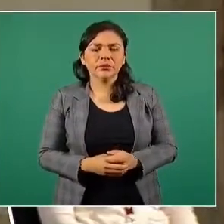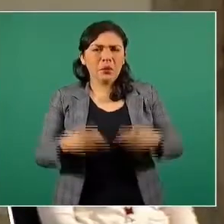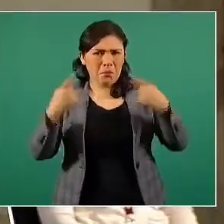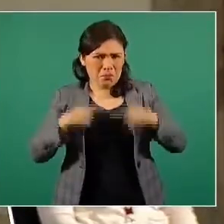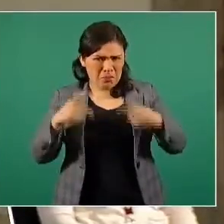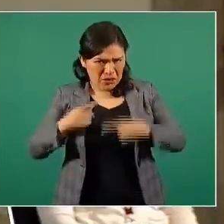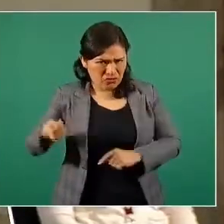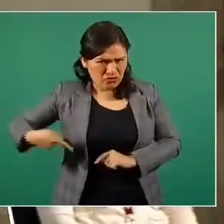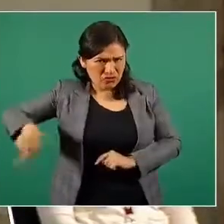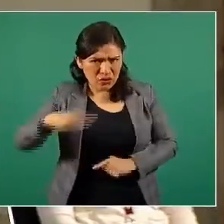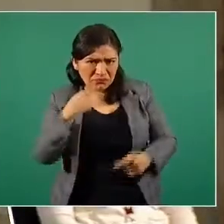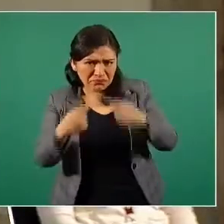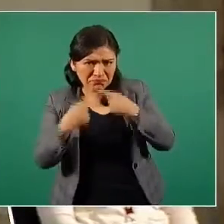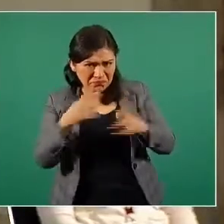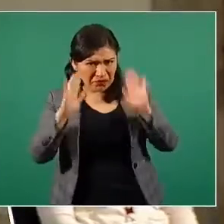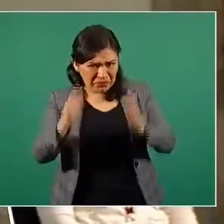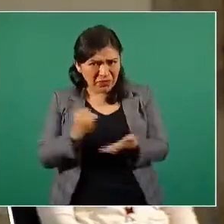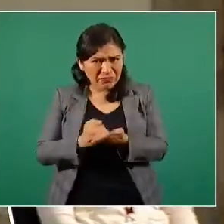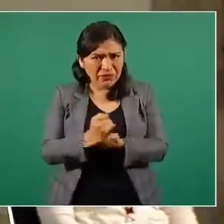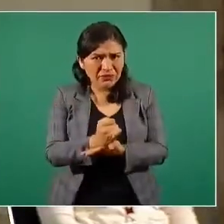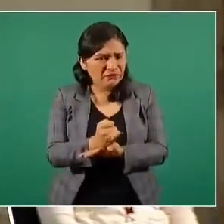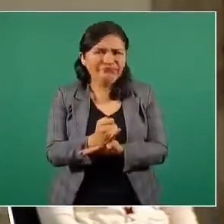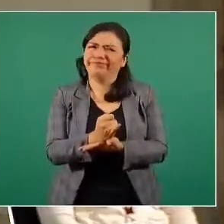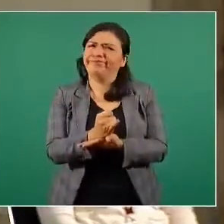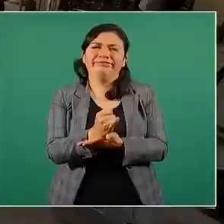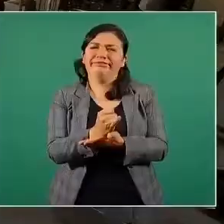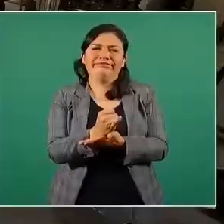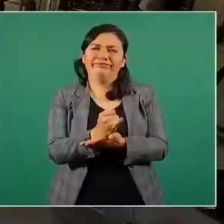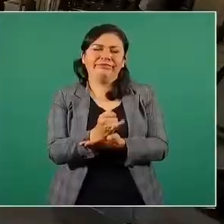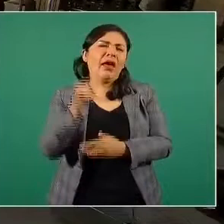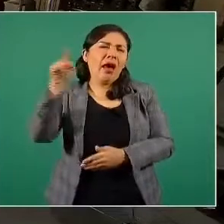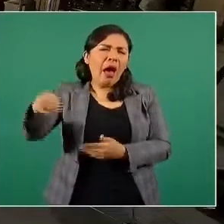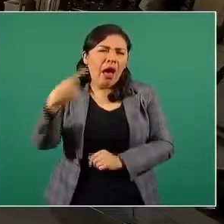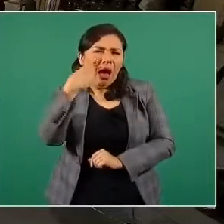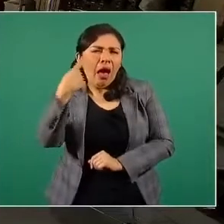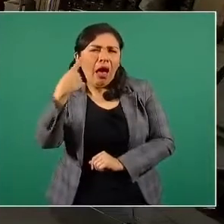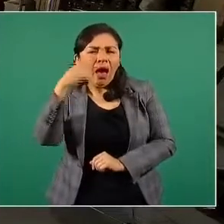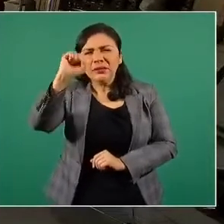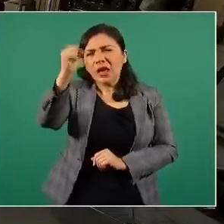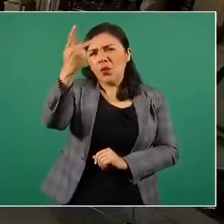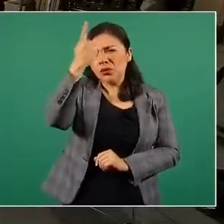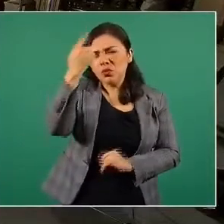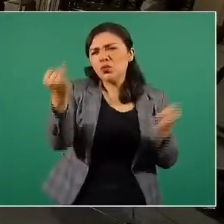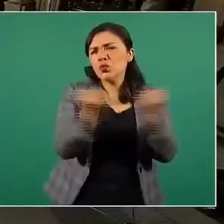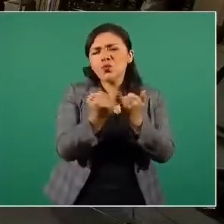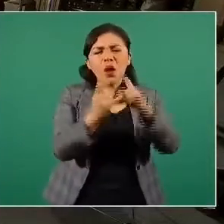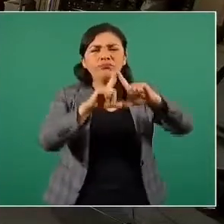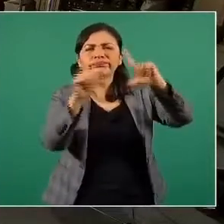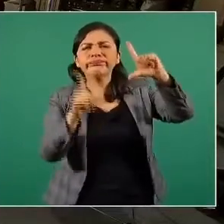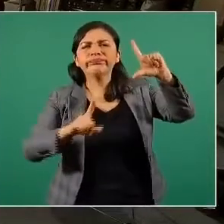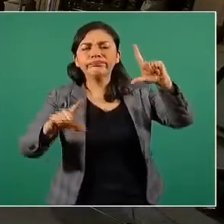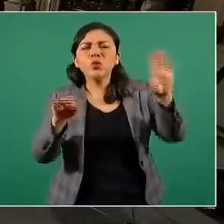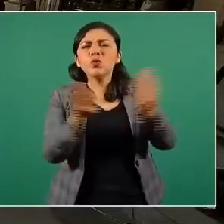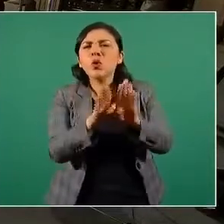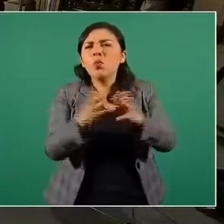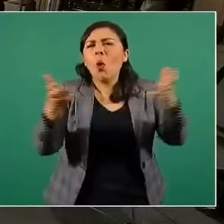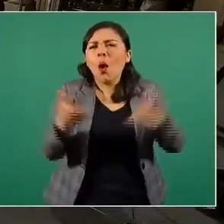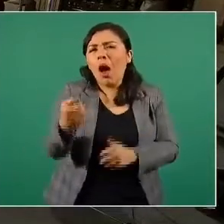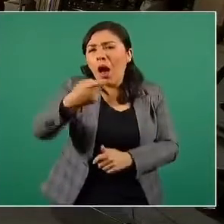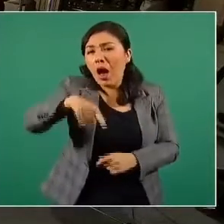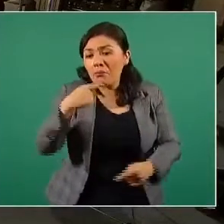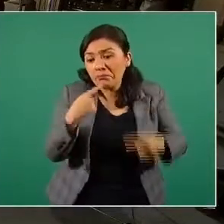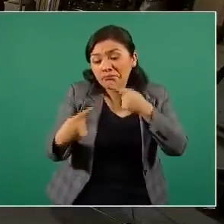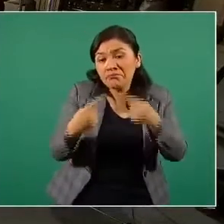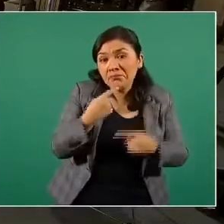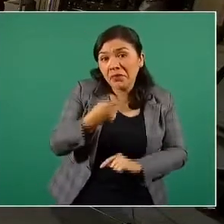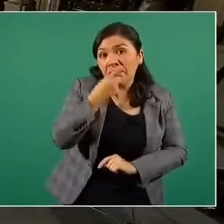mediante estos procesos es muy conocido en San Luis Potosí y en todo el país cómo se realizan este